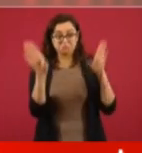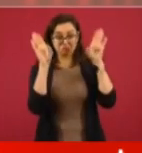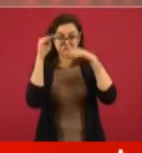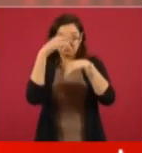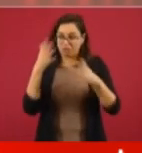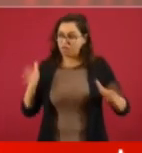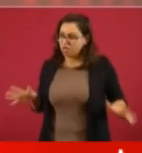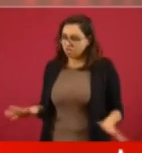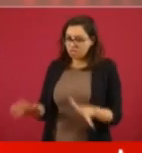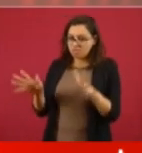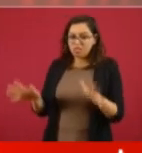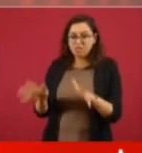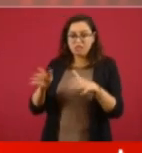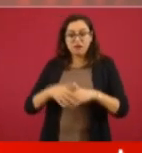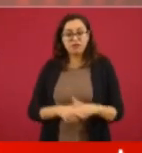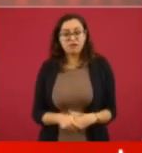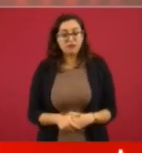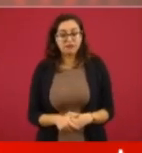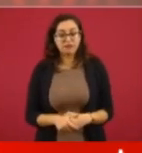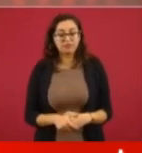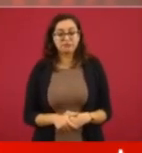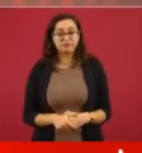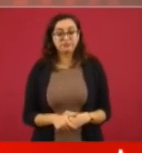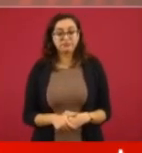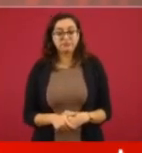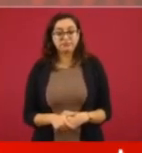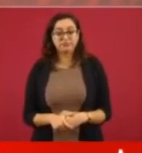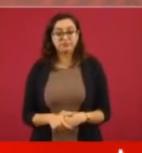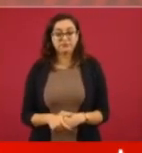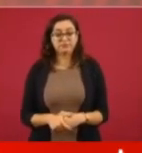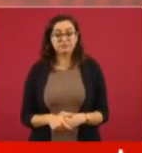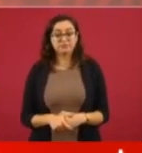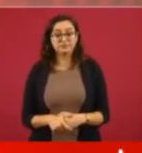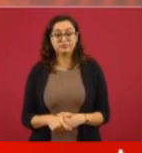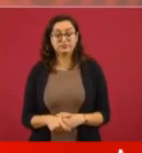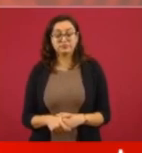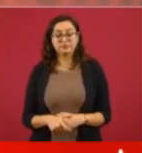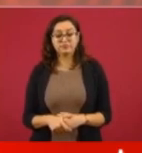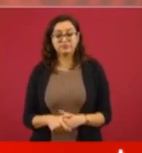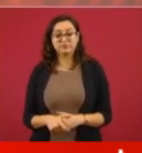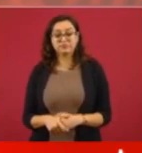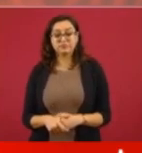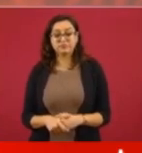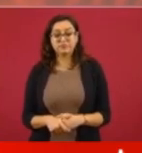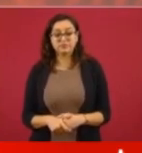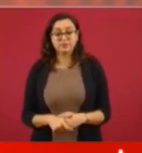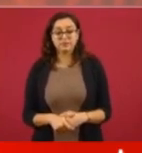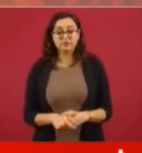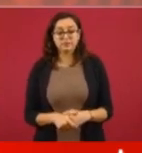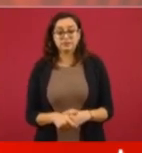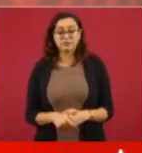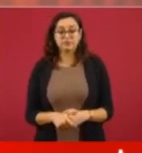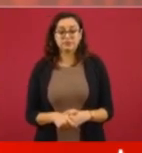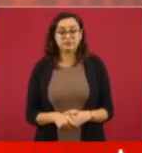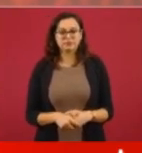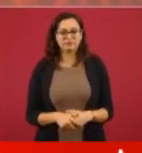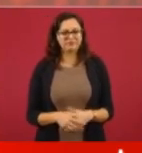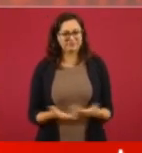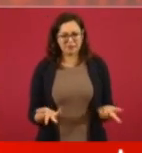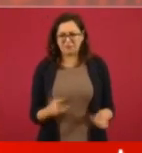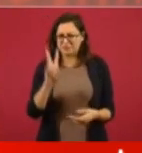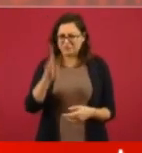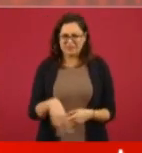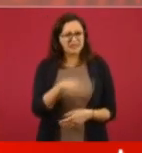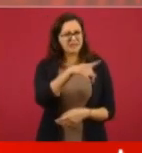Además, el Universal con una habileza